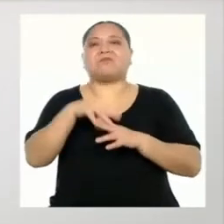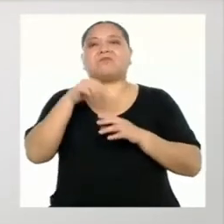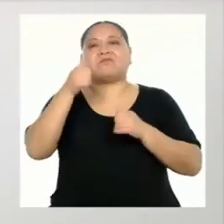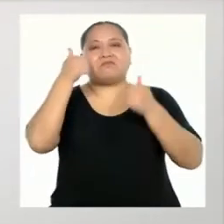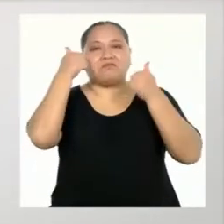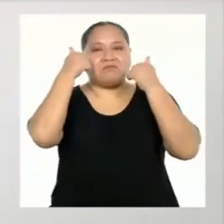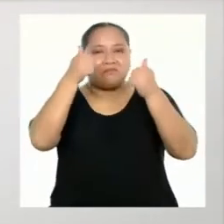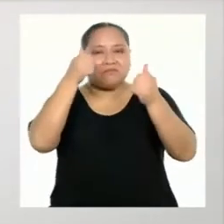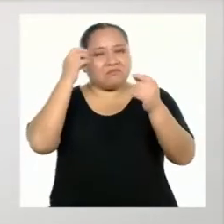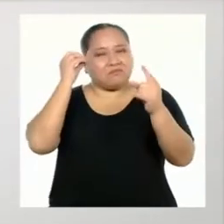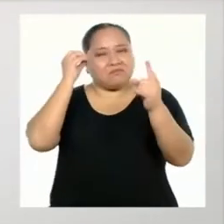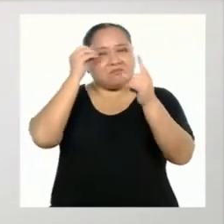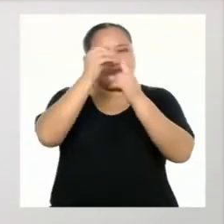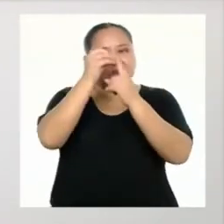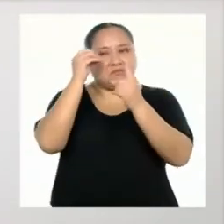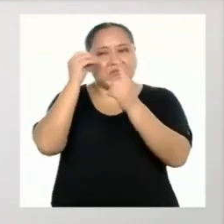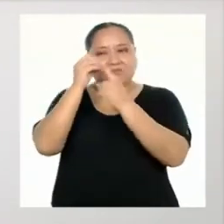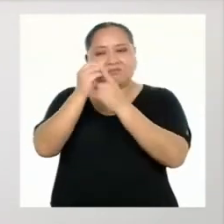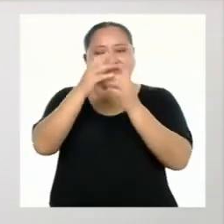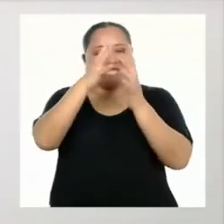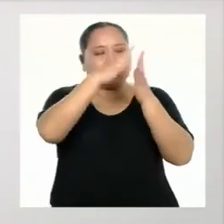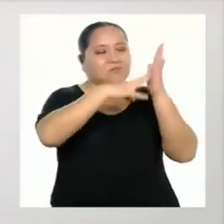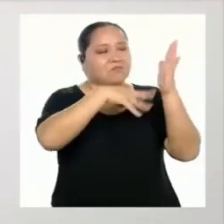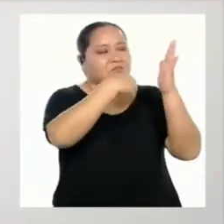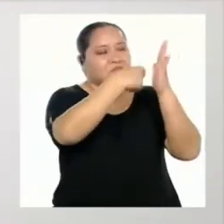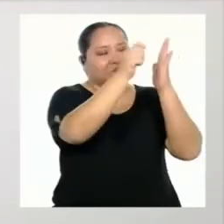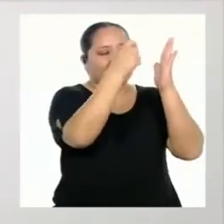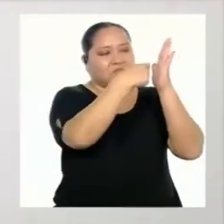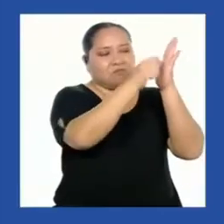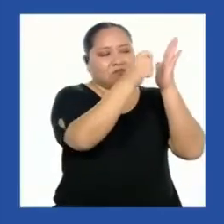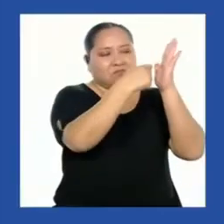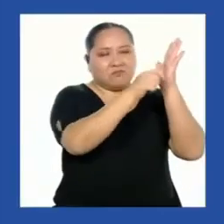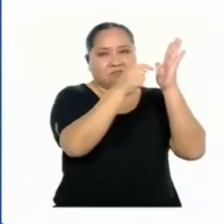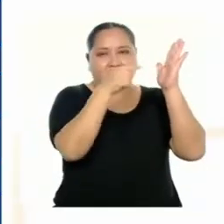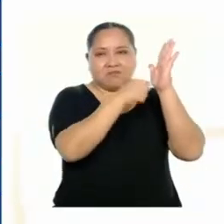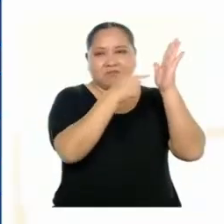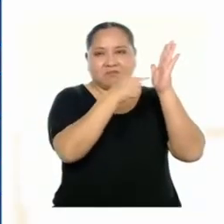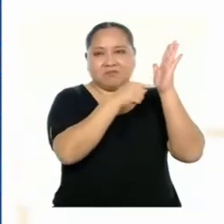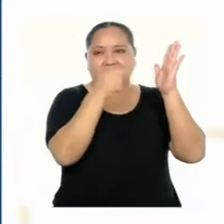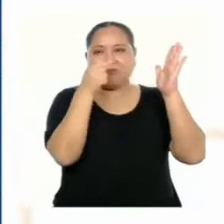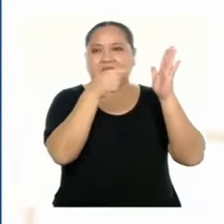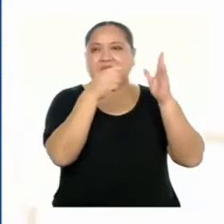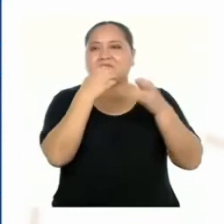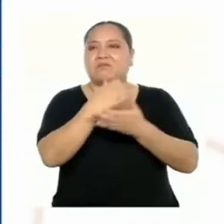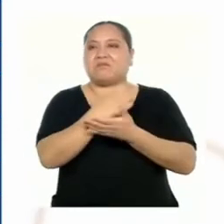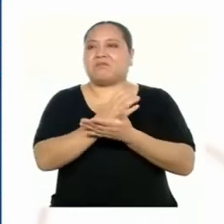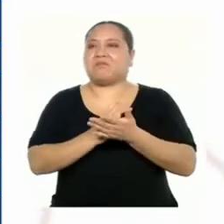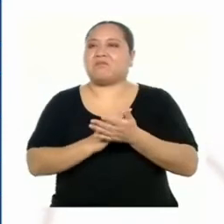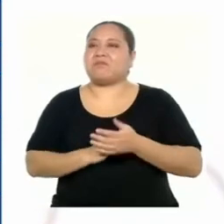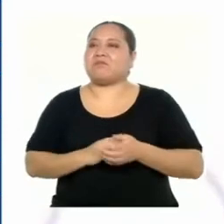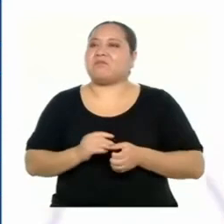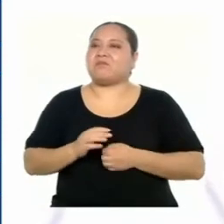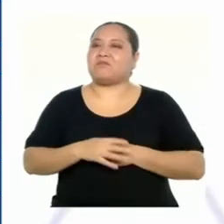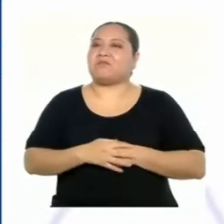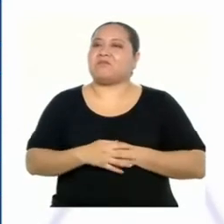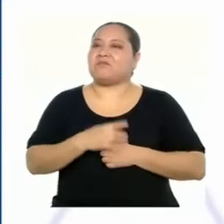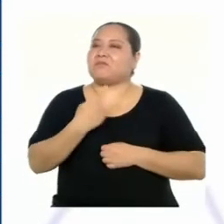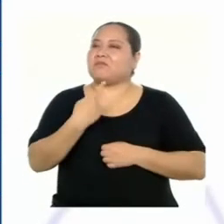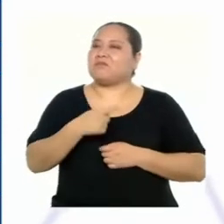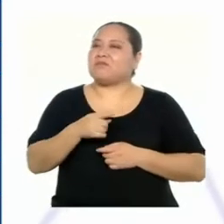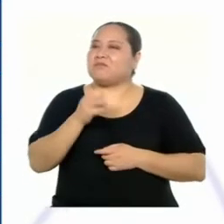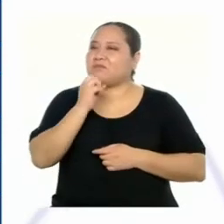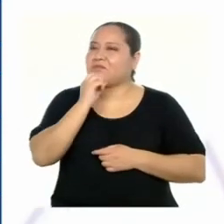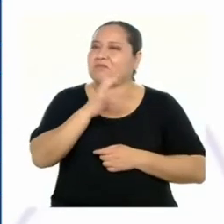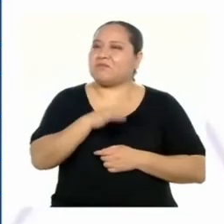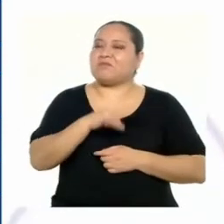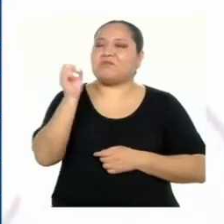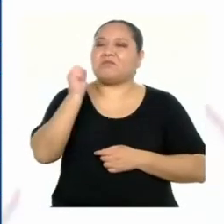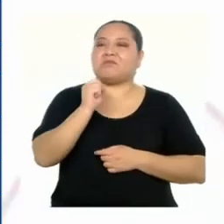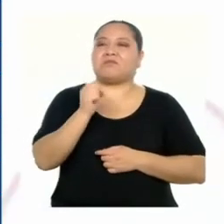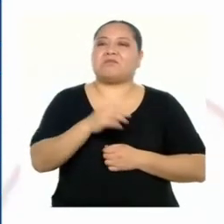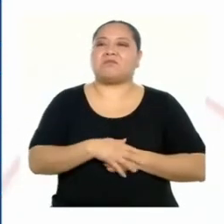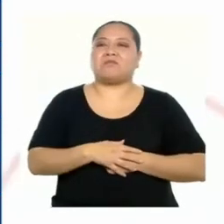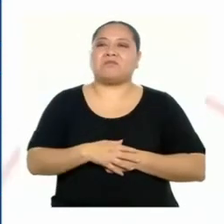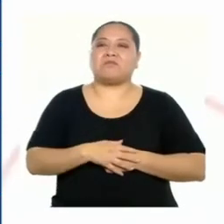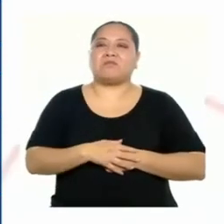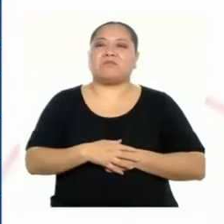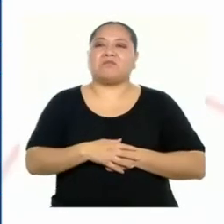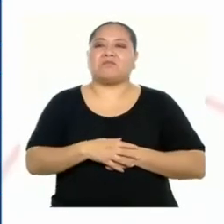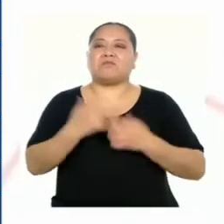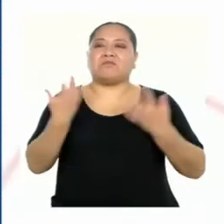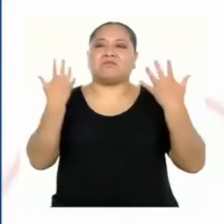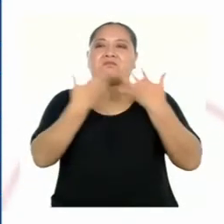con los criterios establecidos para esta fase. ¿Qué dice ahí? Ah, sí.